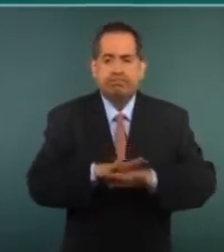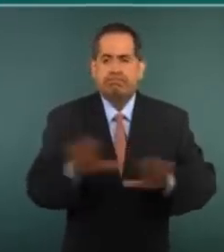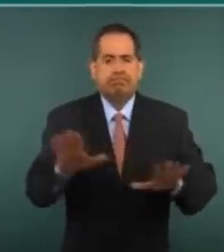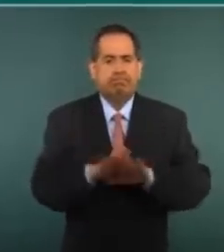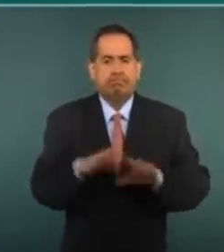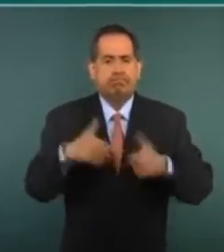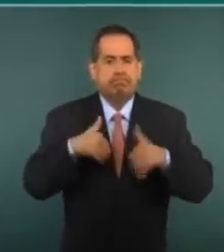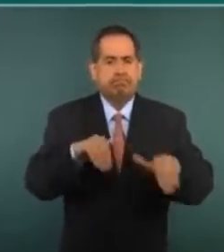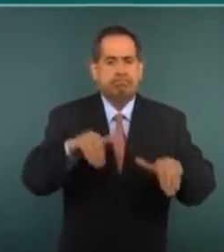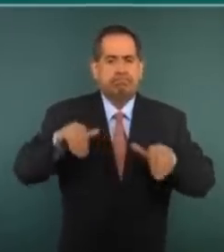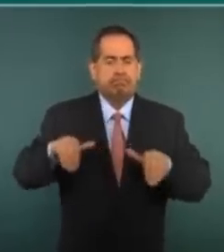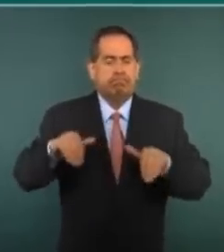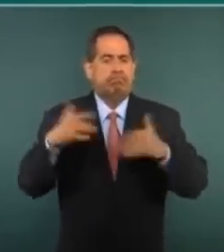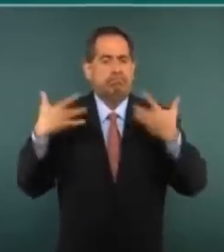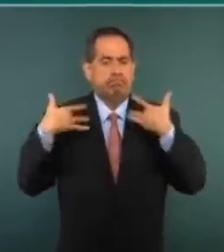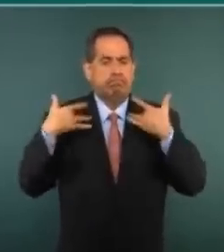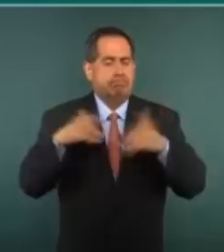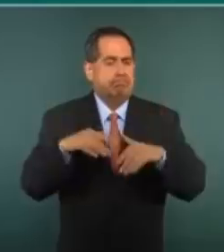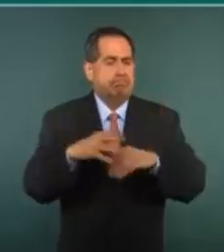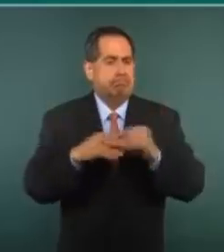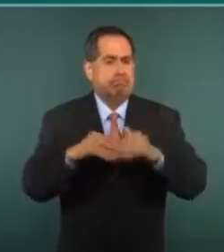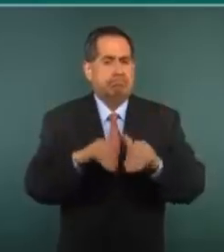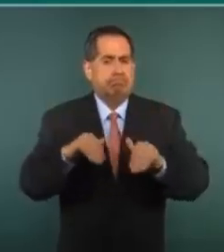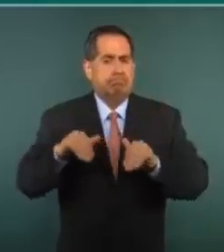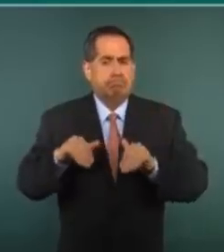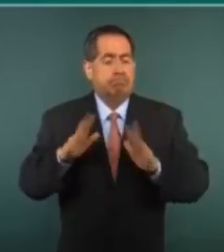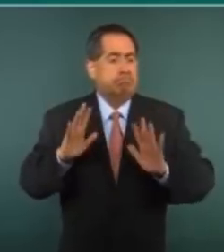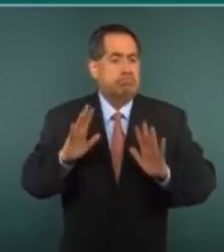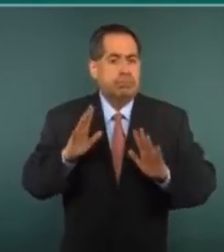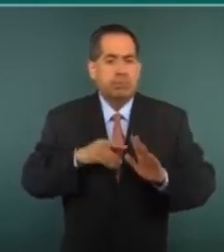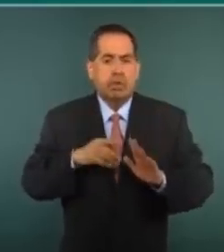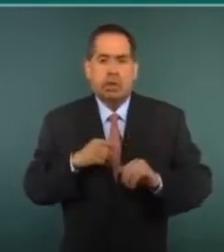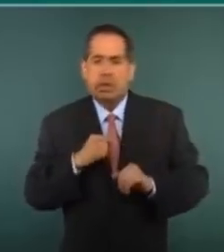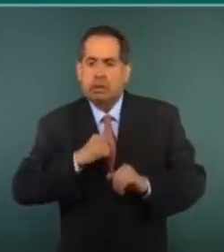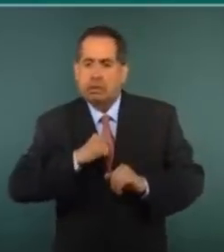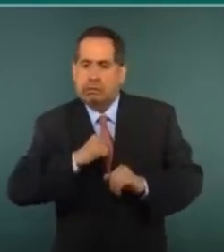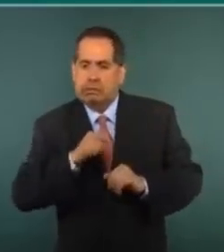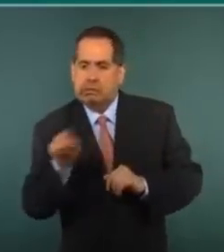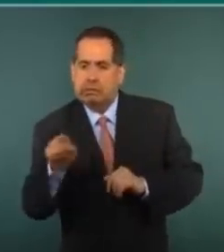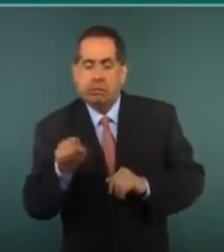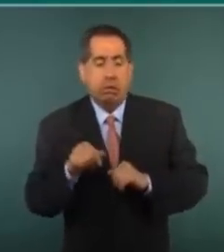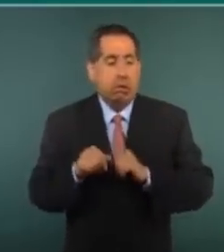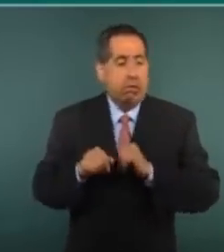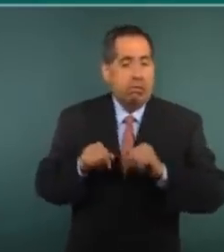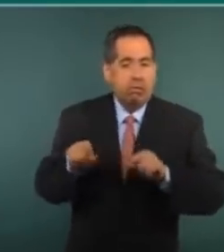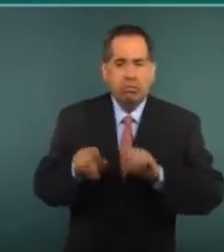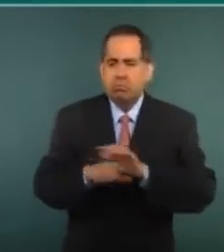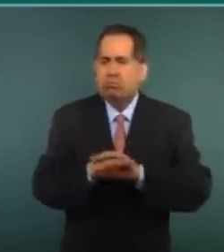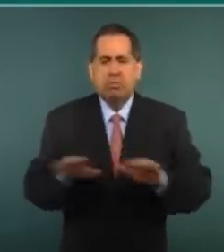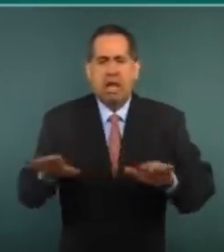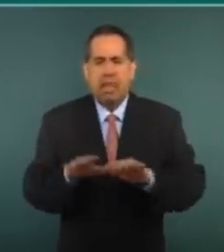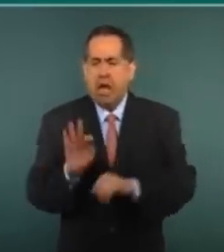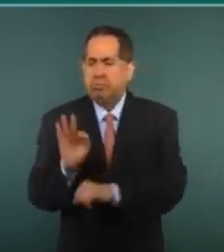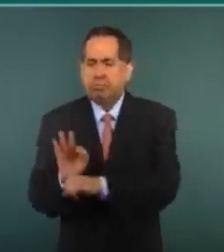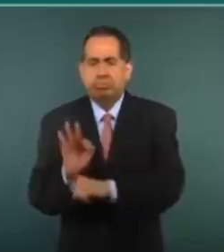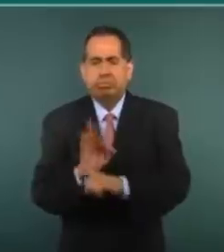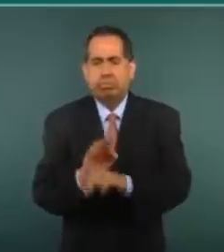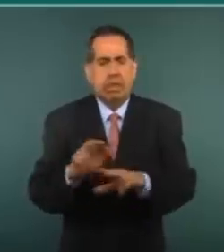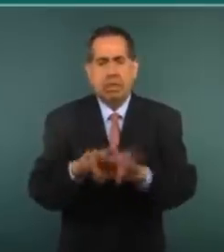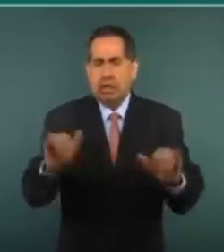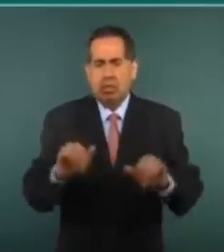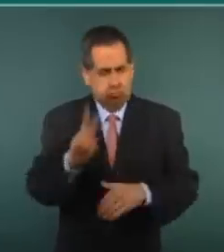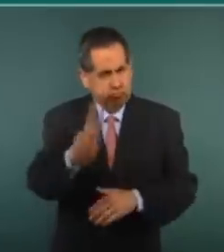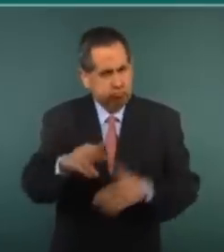no inclinando la balanza a favor de nadie, pero de manera